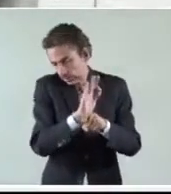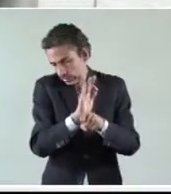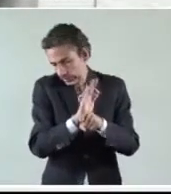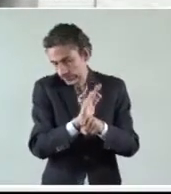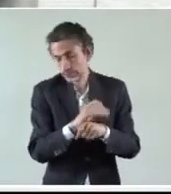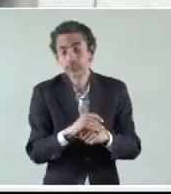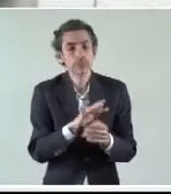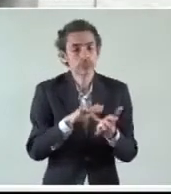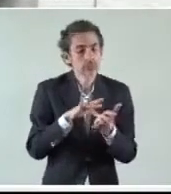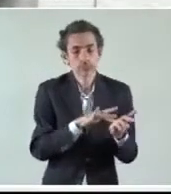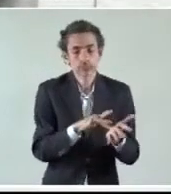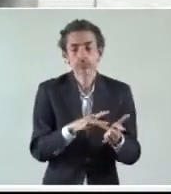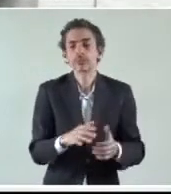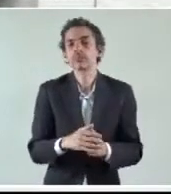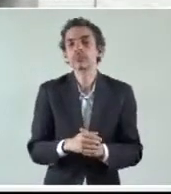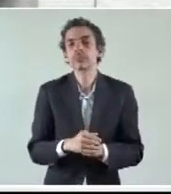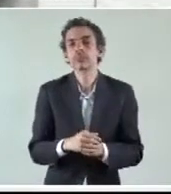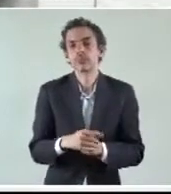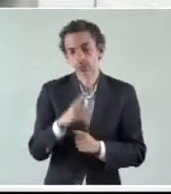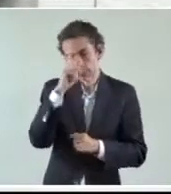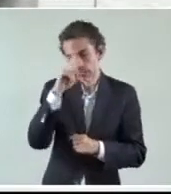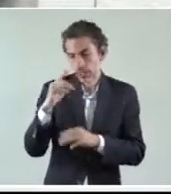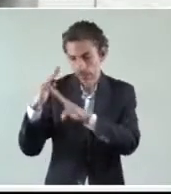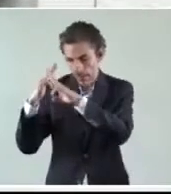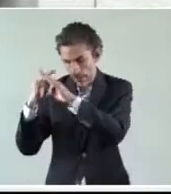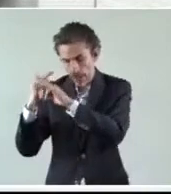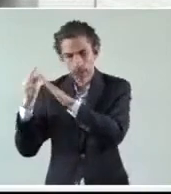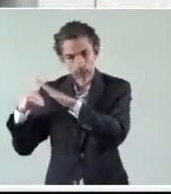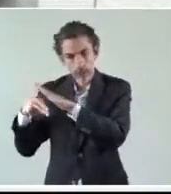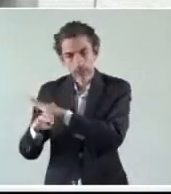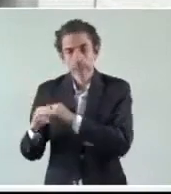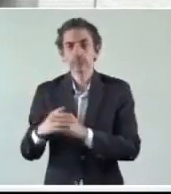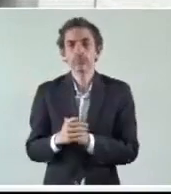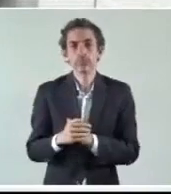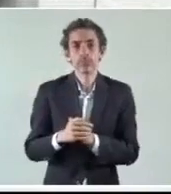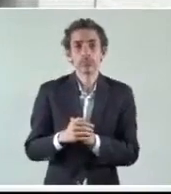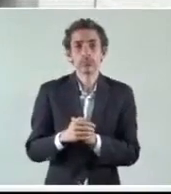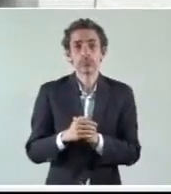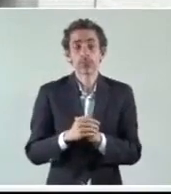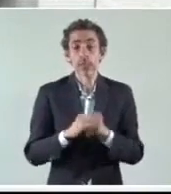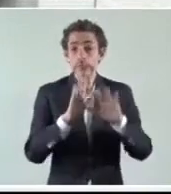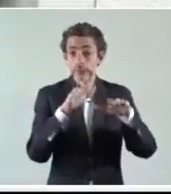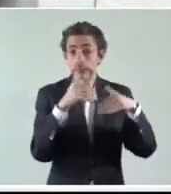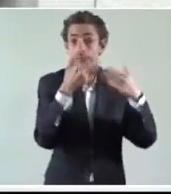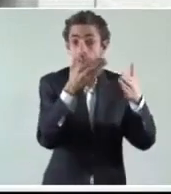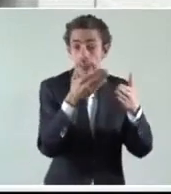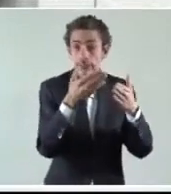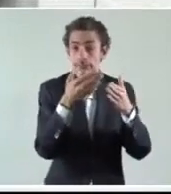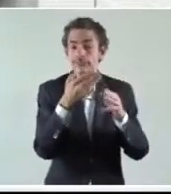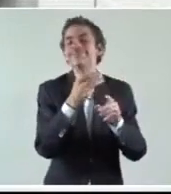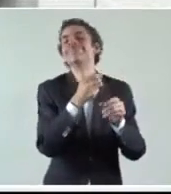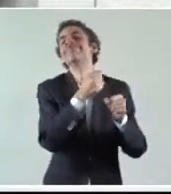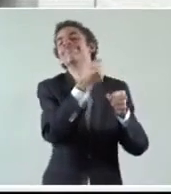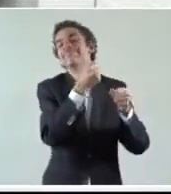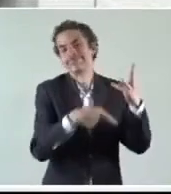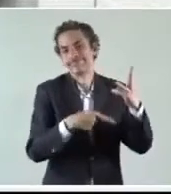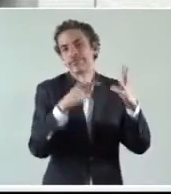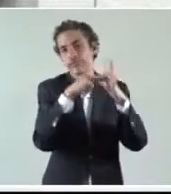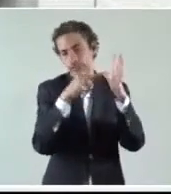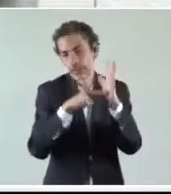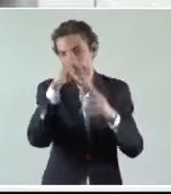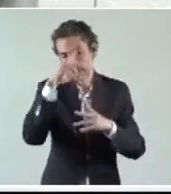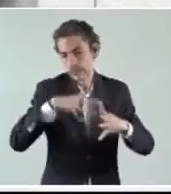Y esta que también inicia en para buses, en el metro. Si sales, sigue las reglas para disminuir contagios.